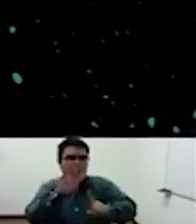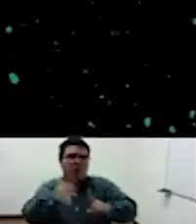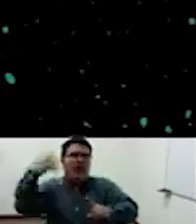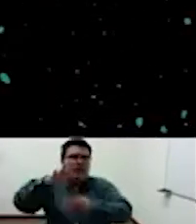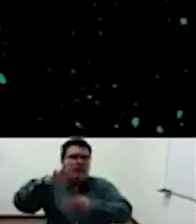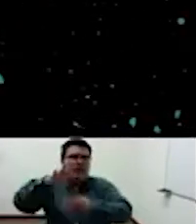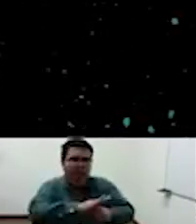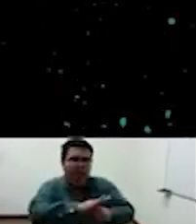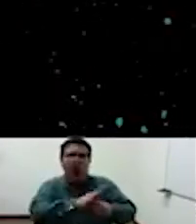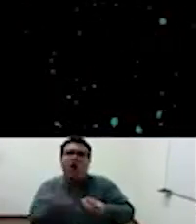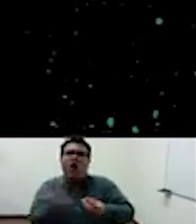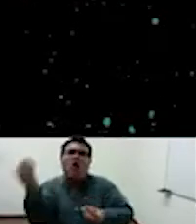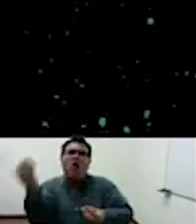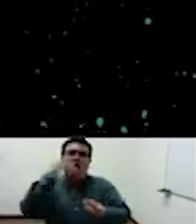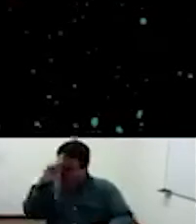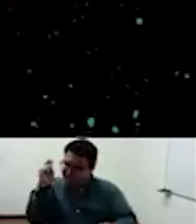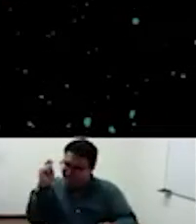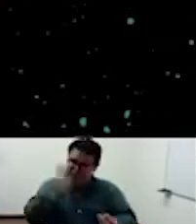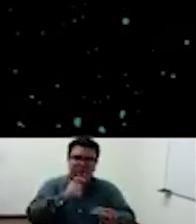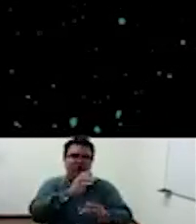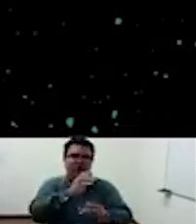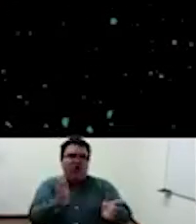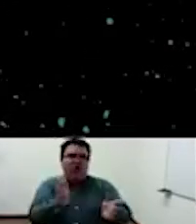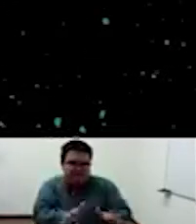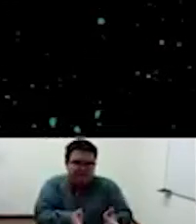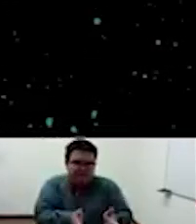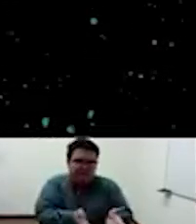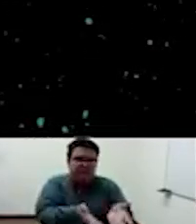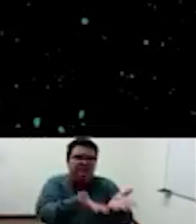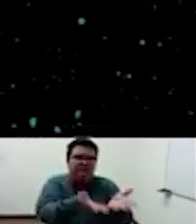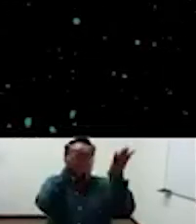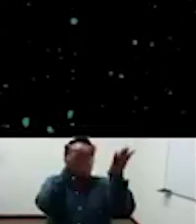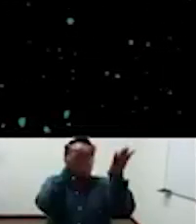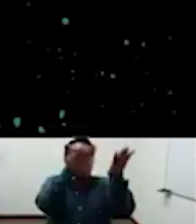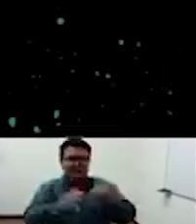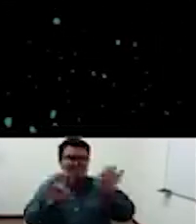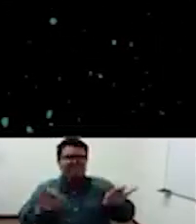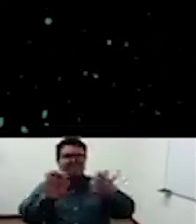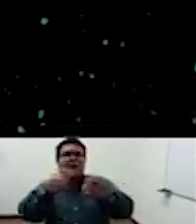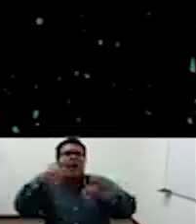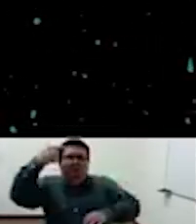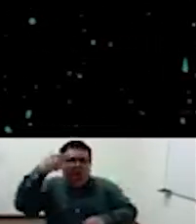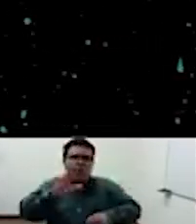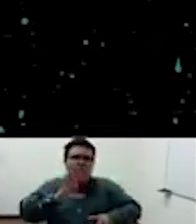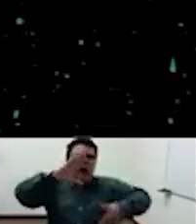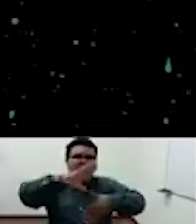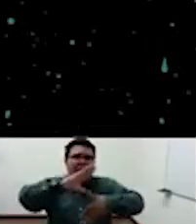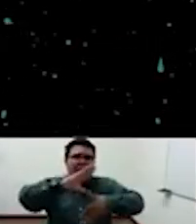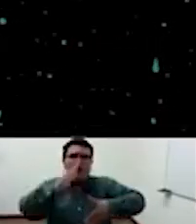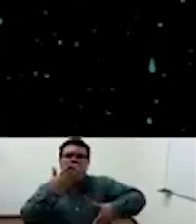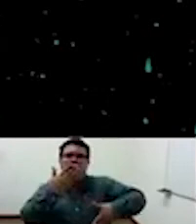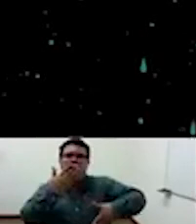bueno al inicio lo mira desde desde las culturas amerindia pero